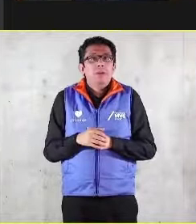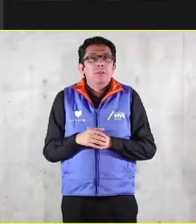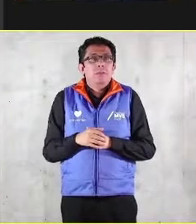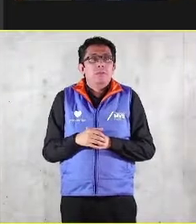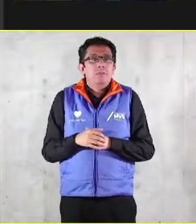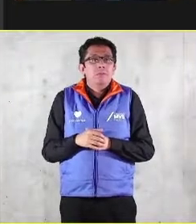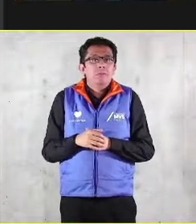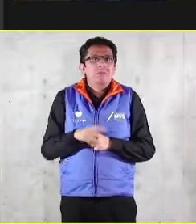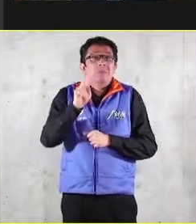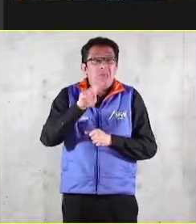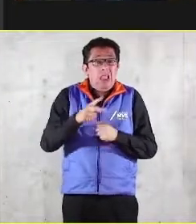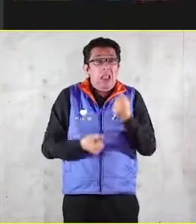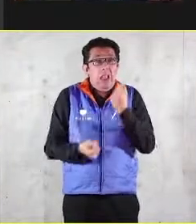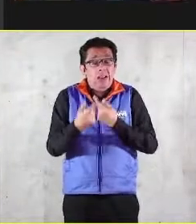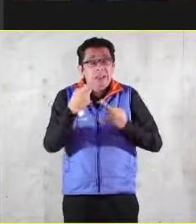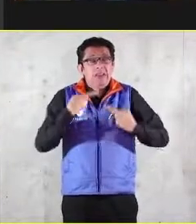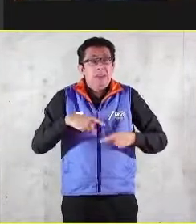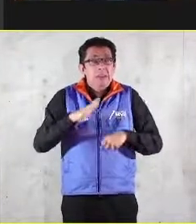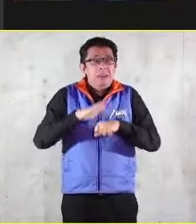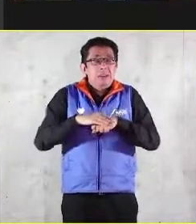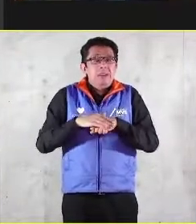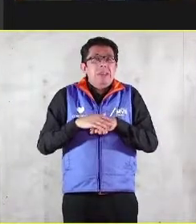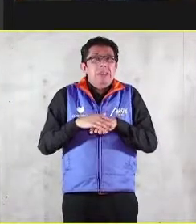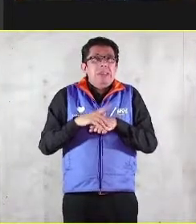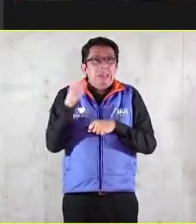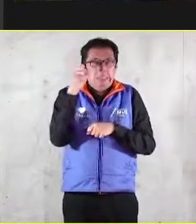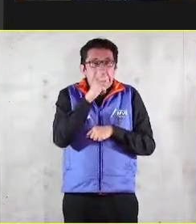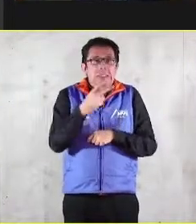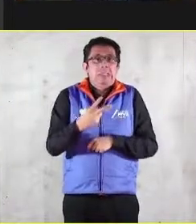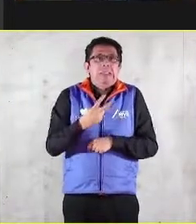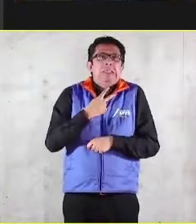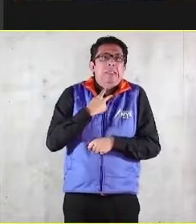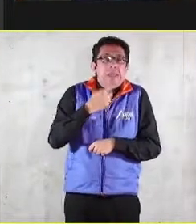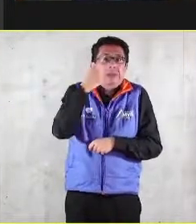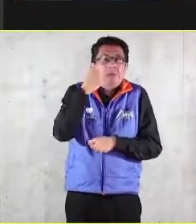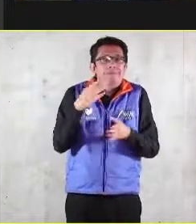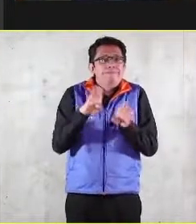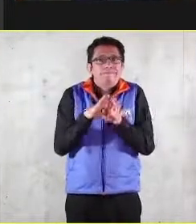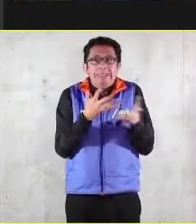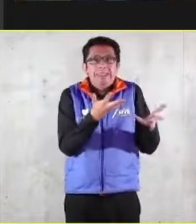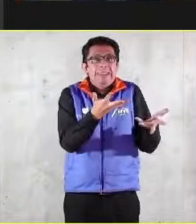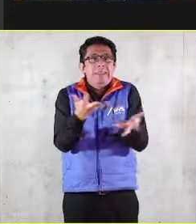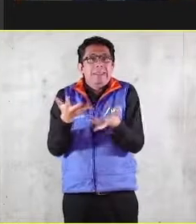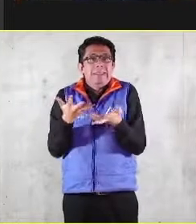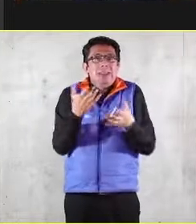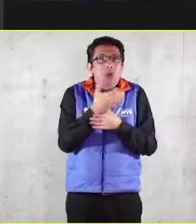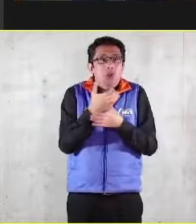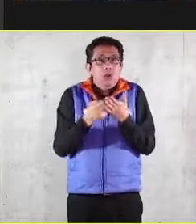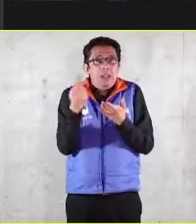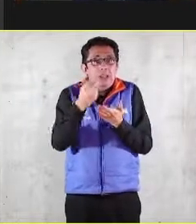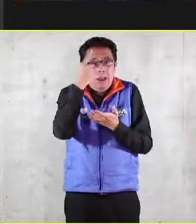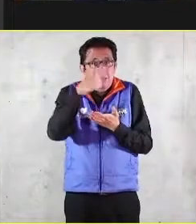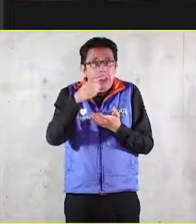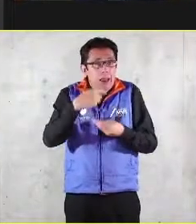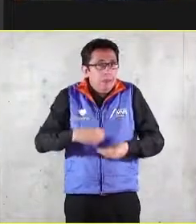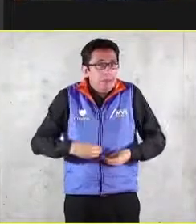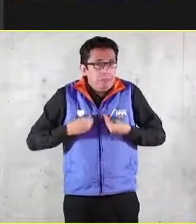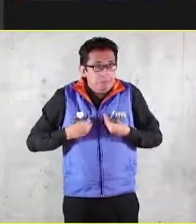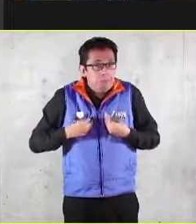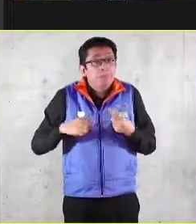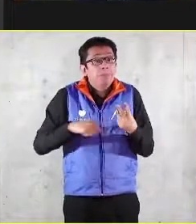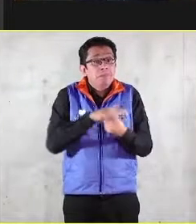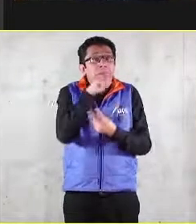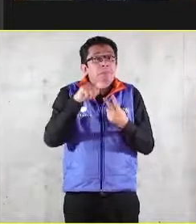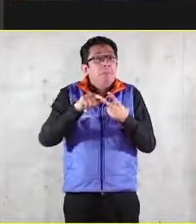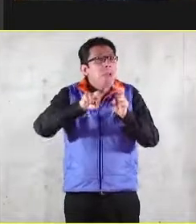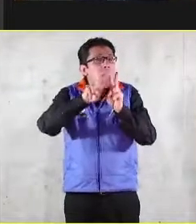que están en una condición de precariedad, le permite obtener lo necesario para una vida digna y luego el tema de justicia que